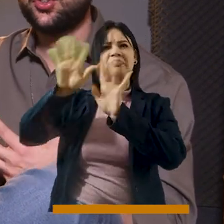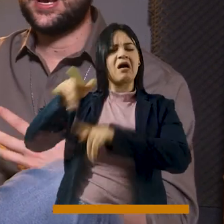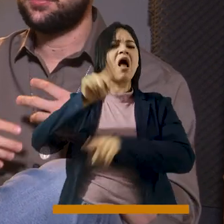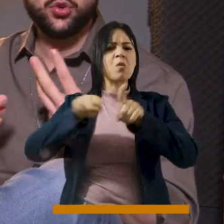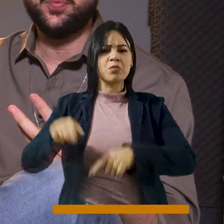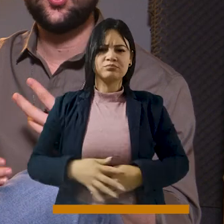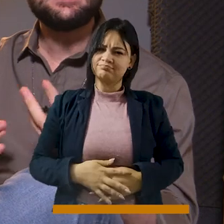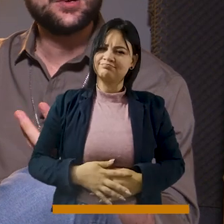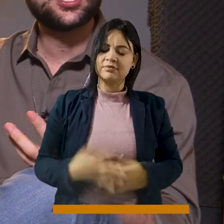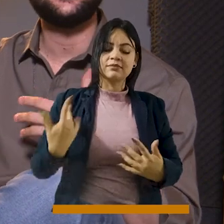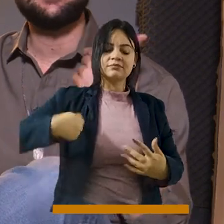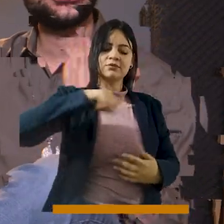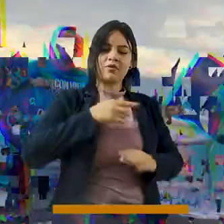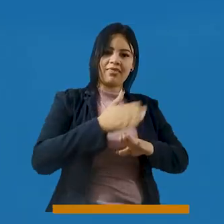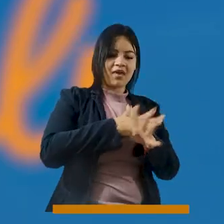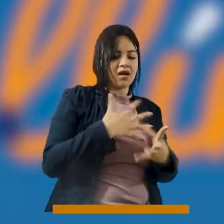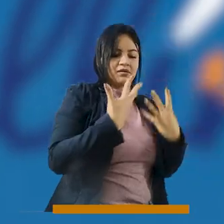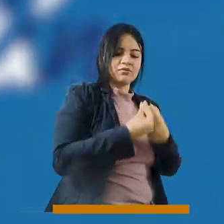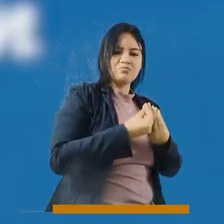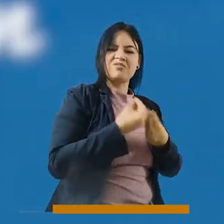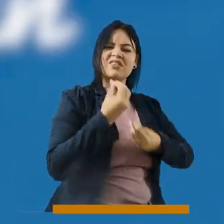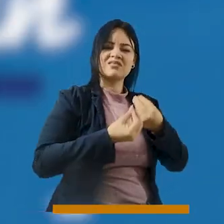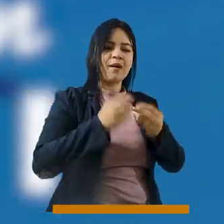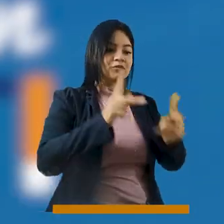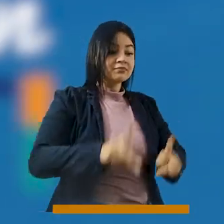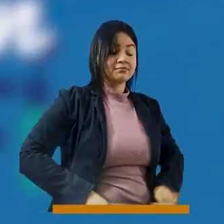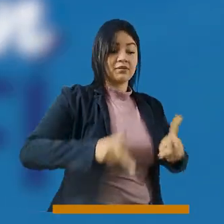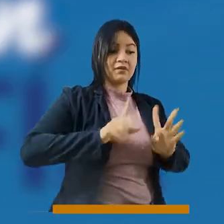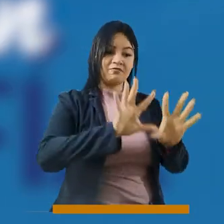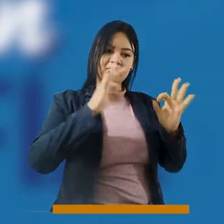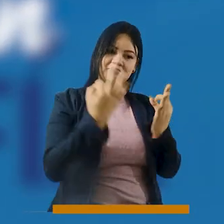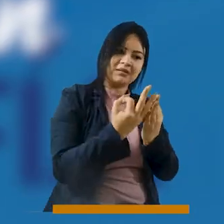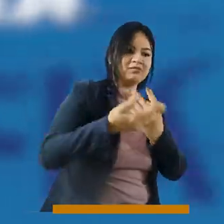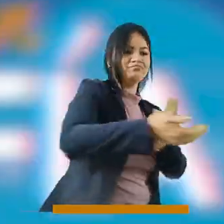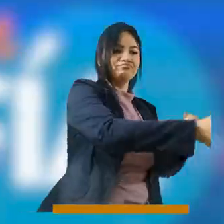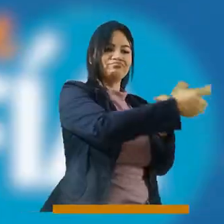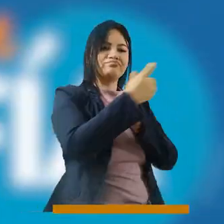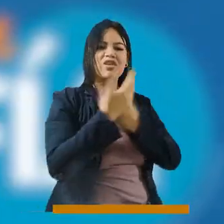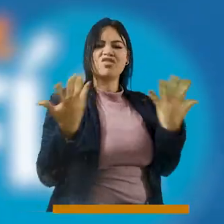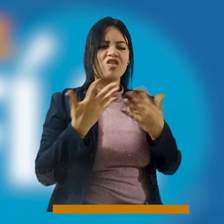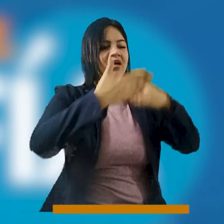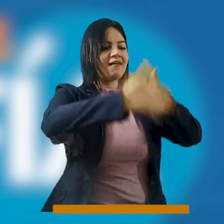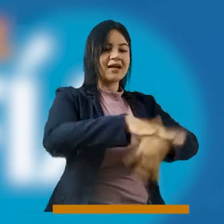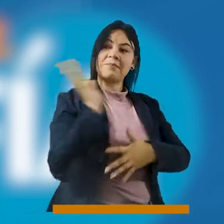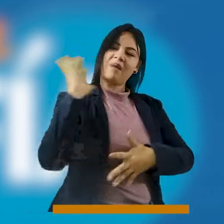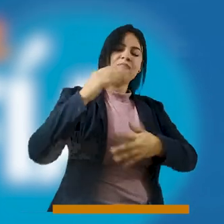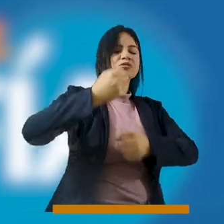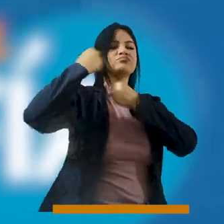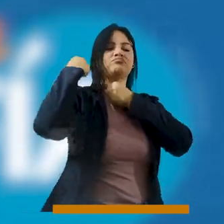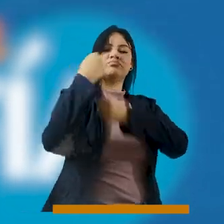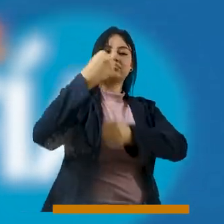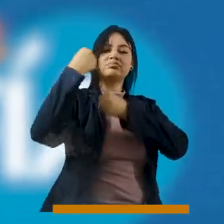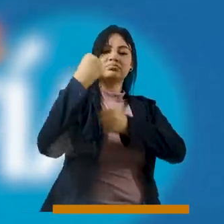Nosotros éramos un grupo de amigos que veníamos trabajando por defender la vida, la familia, que veníamos haciéndolo en las calles, manifestaciones,